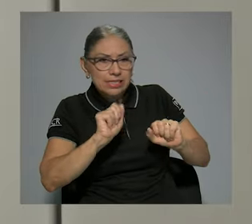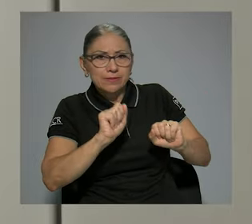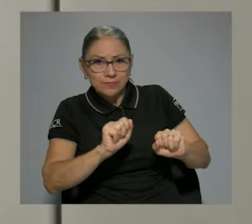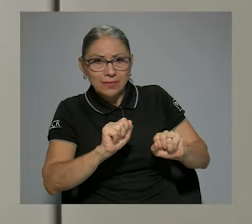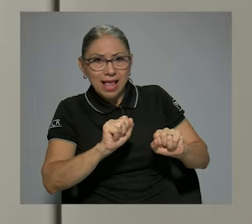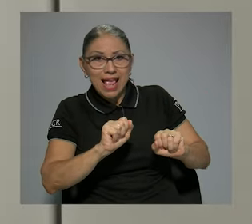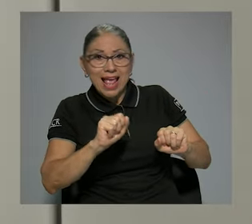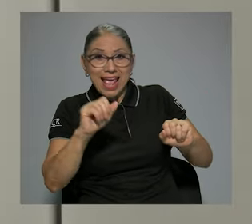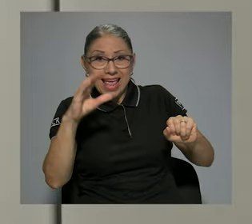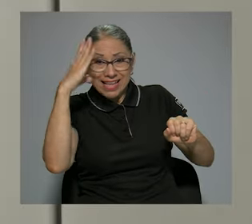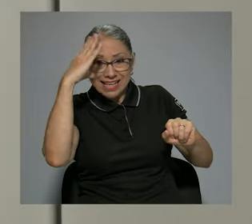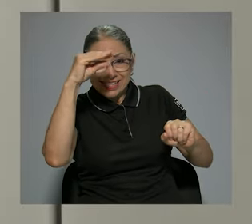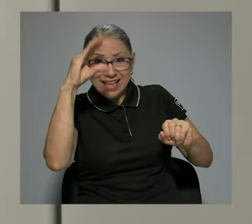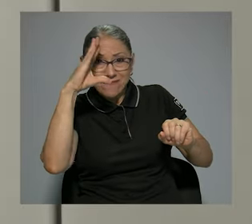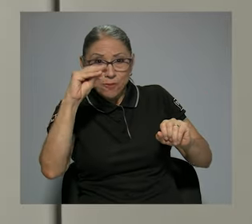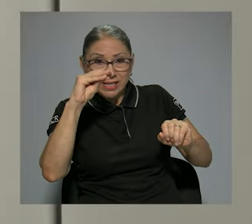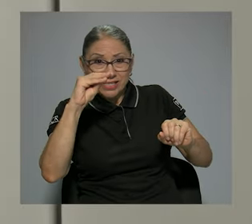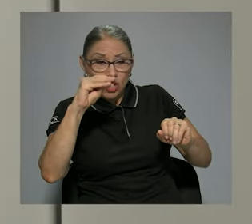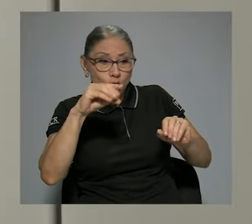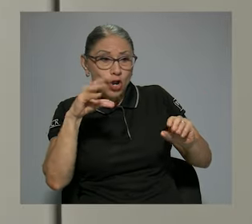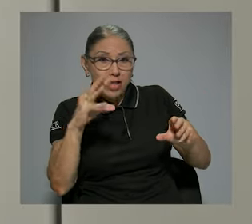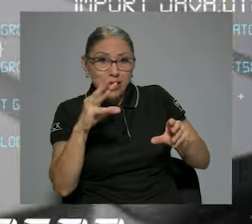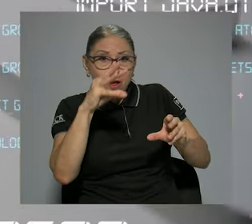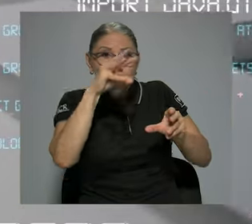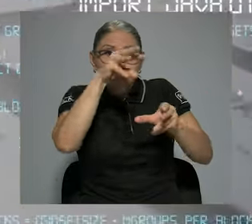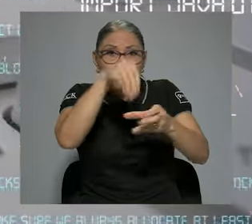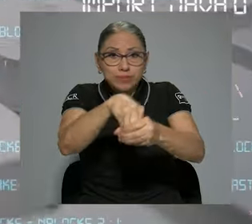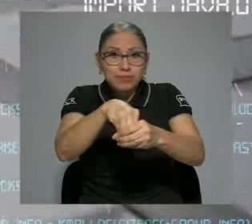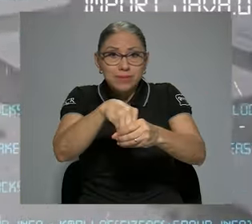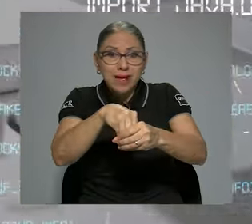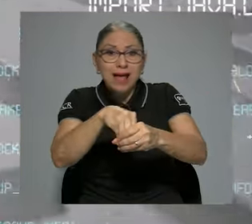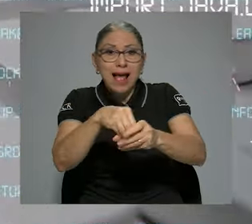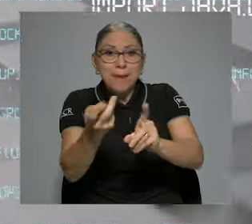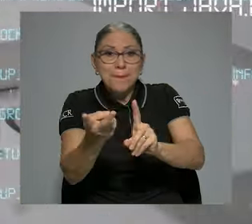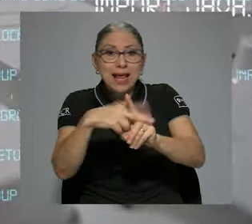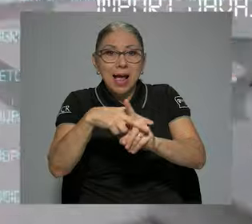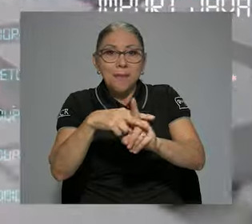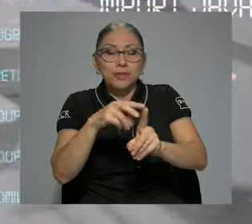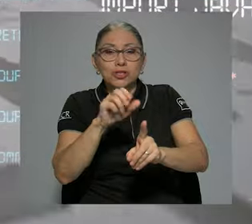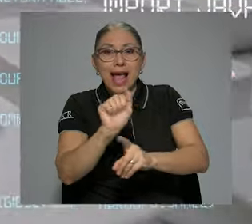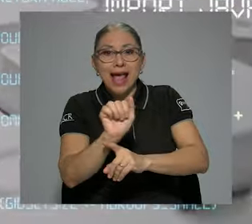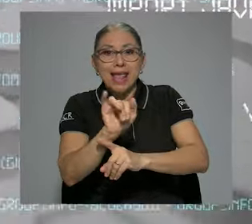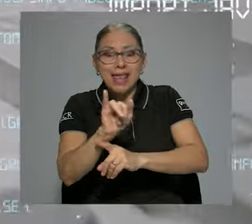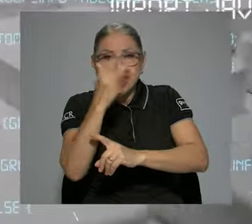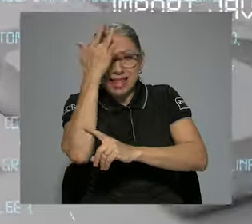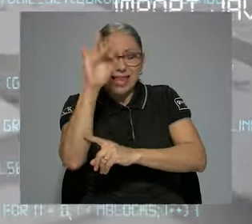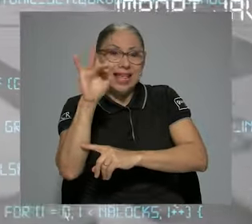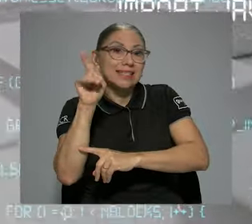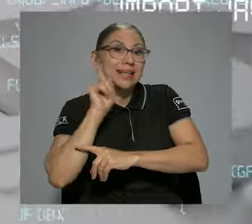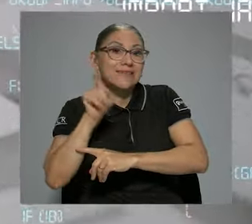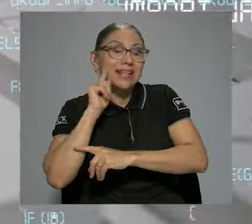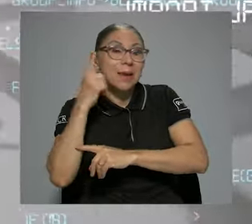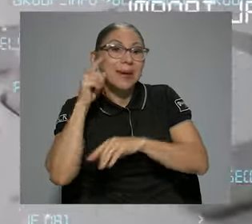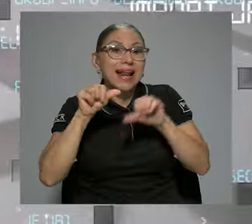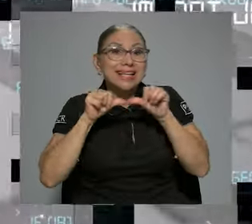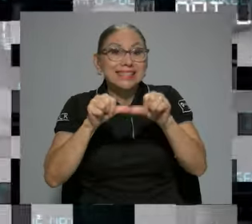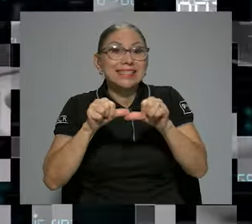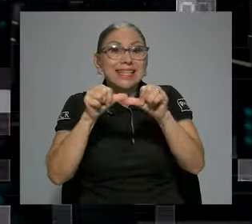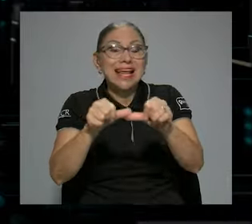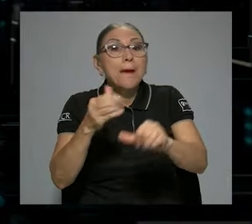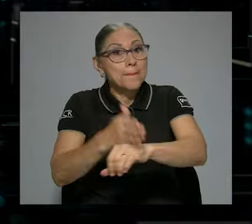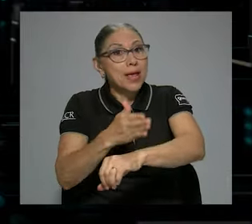reinsertamos esa información a la inteligencia artificial para que siga mejorando las